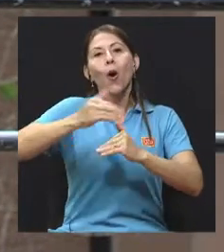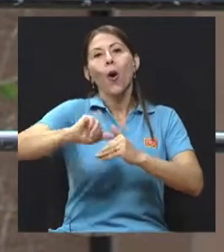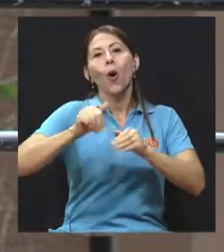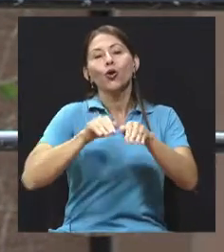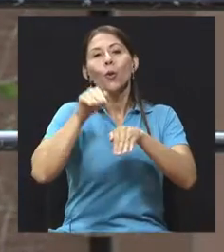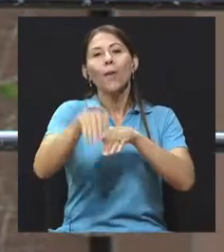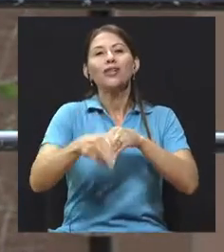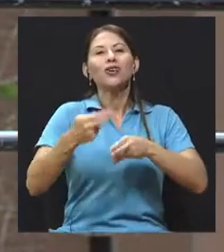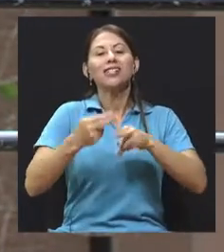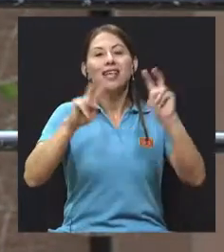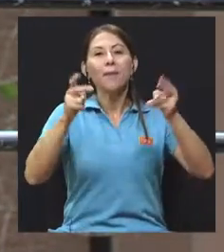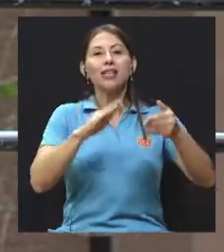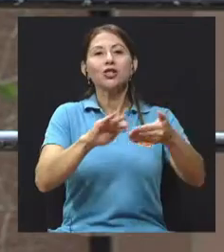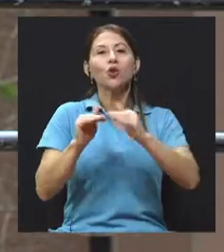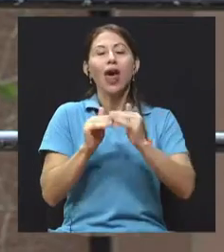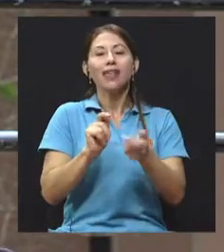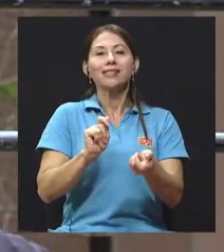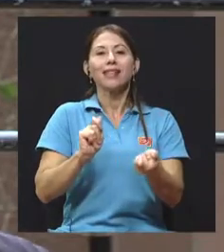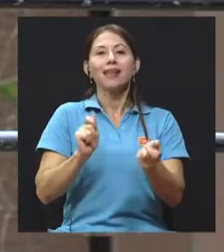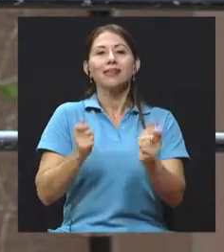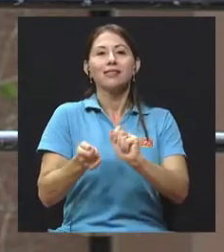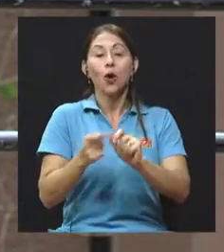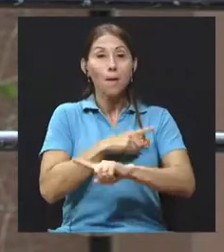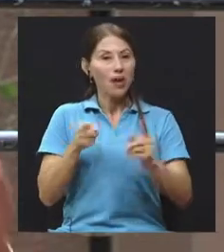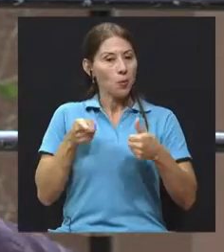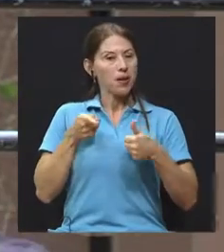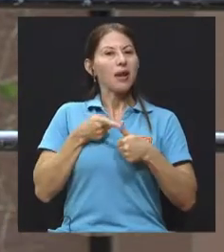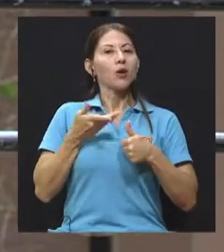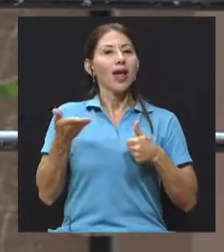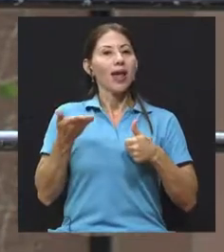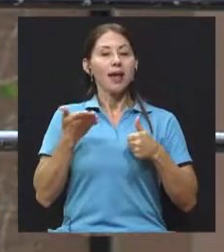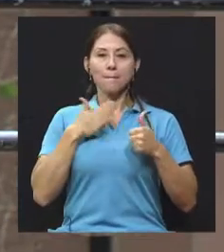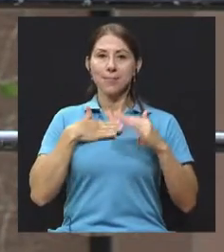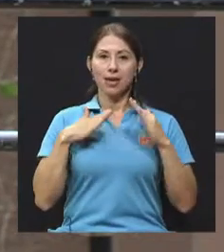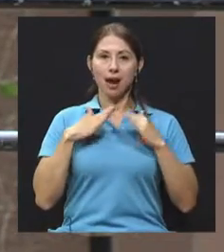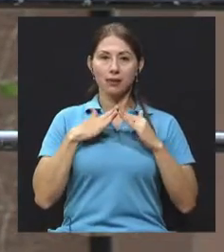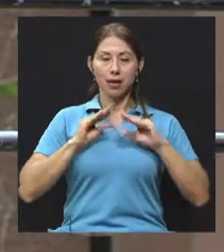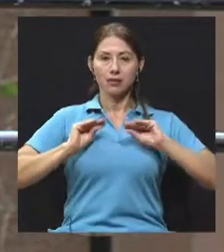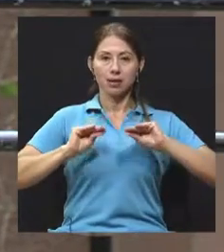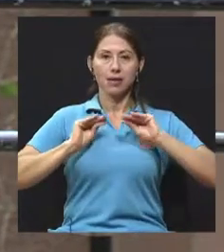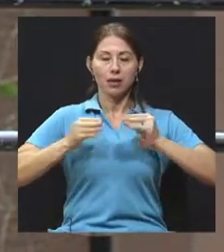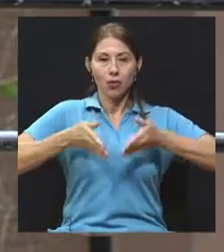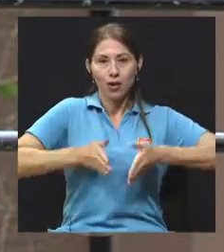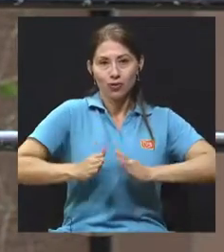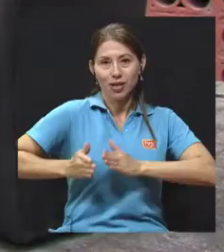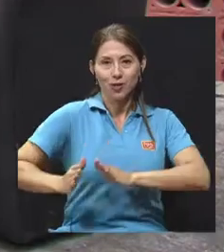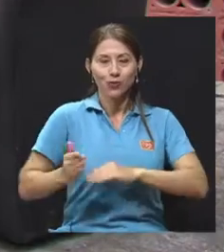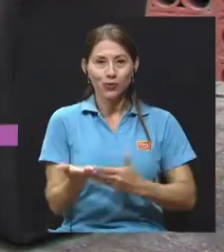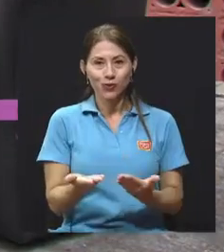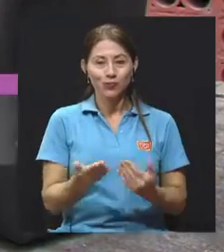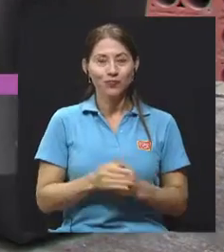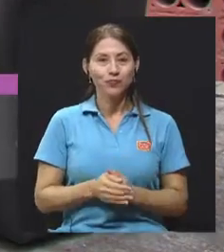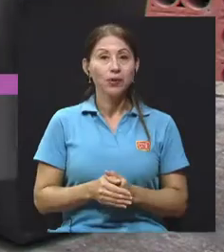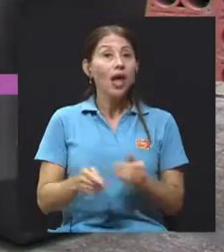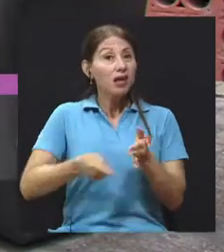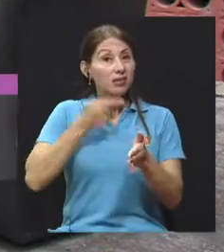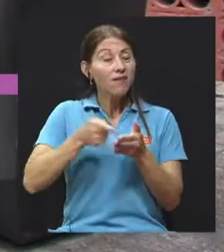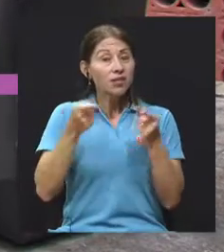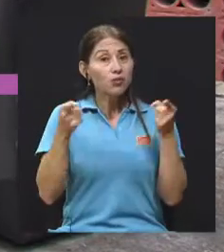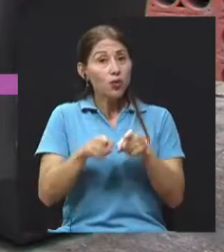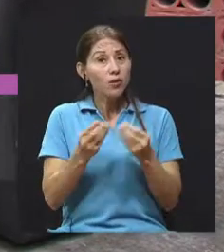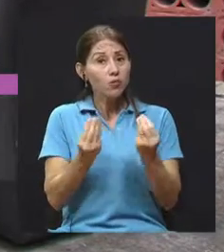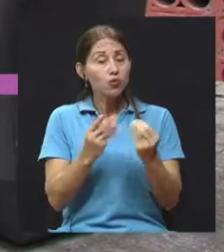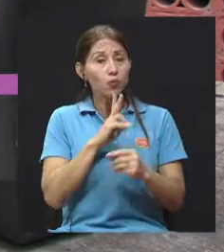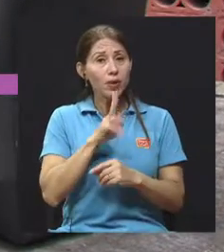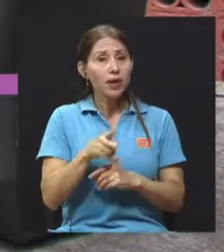que se llama Ciudades de Transición. Pero el primer paso se da en la casa enseñándole a nuestros hijos. Y es que a veces sucede mucho,